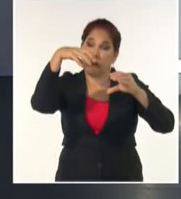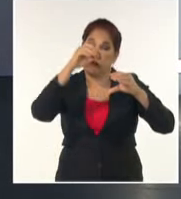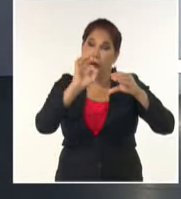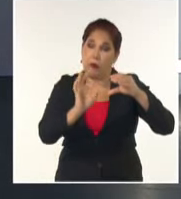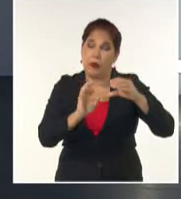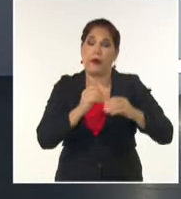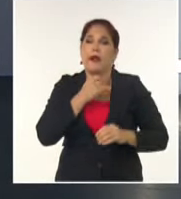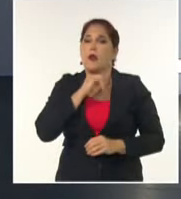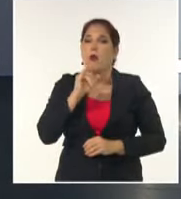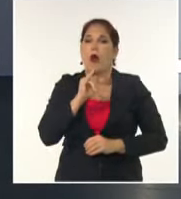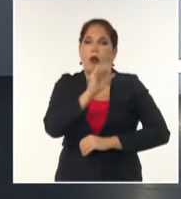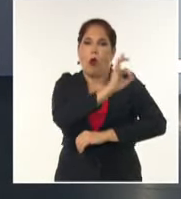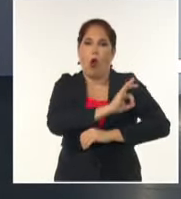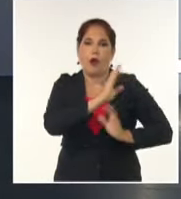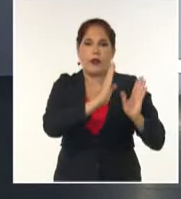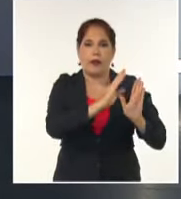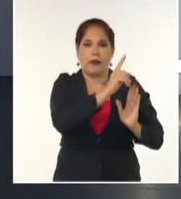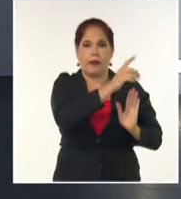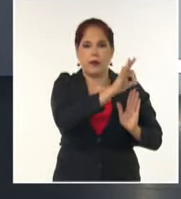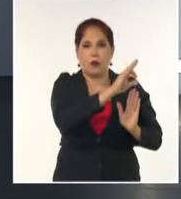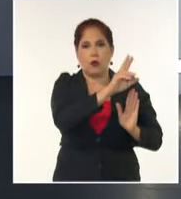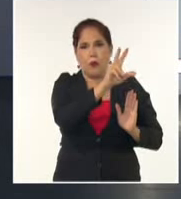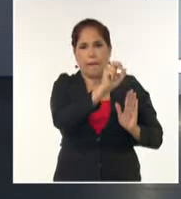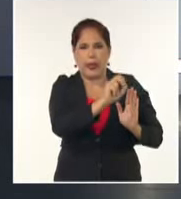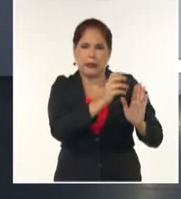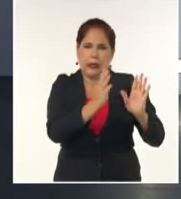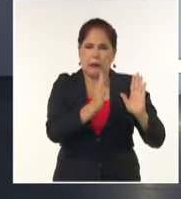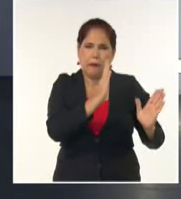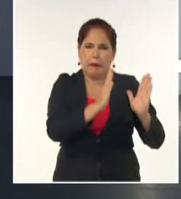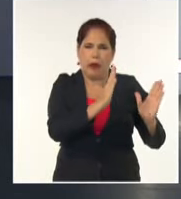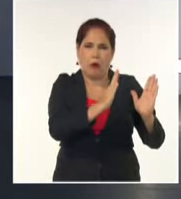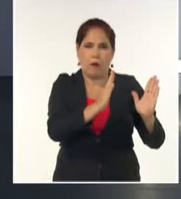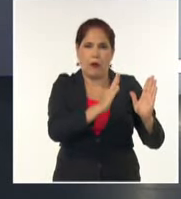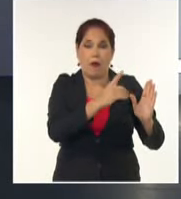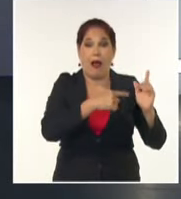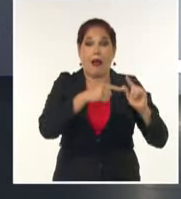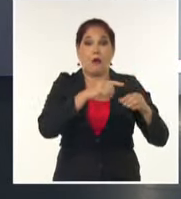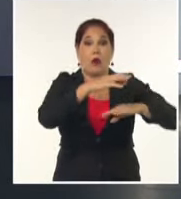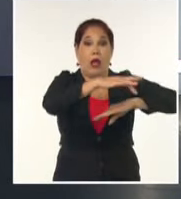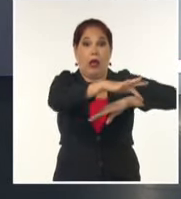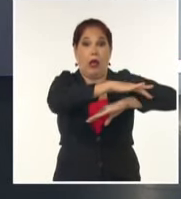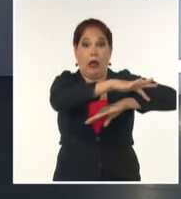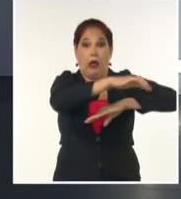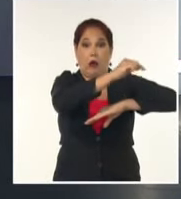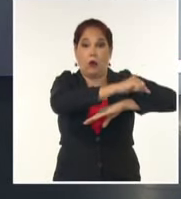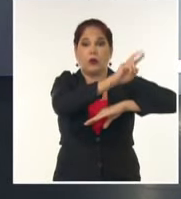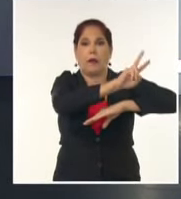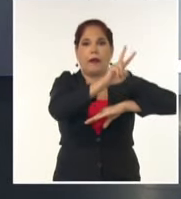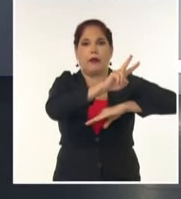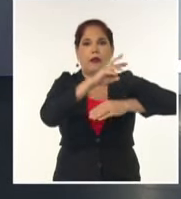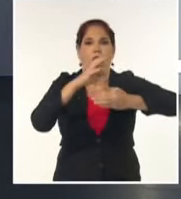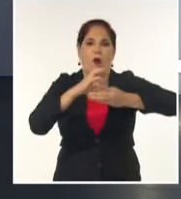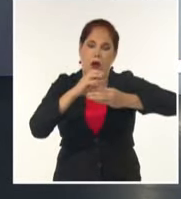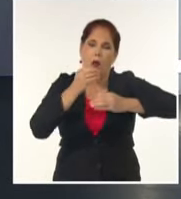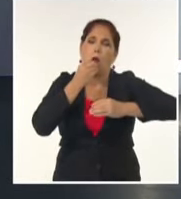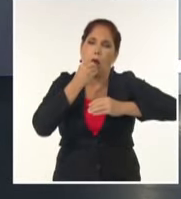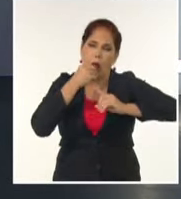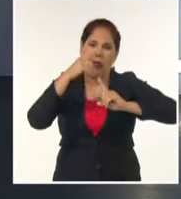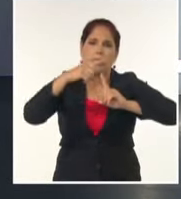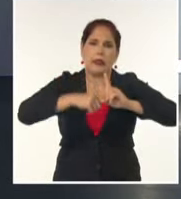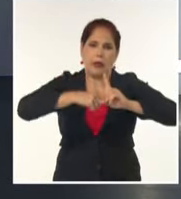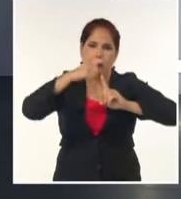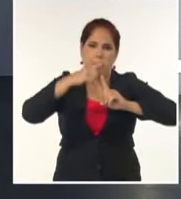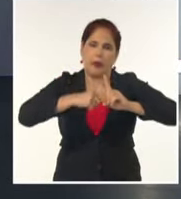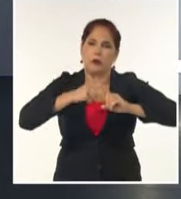el caso de la zona oriental, 18, 20, 21 grados Celsius, pero en algunos puntos costeros pueden llegar hasta los 22 grados de temperatura mínima. Las